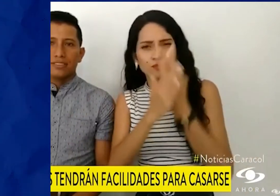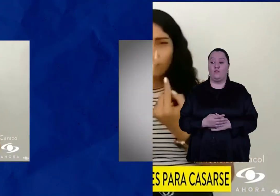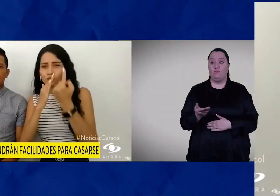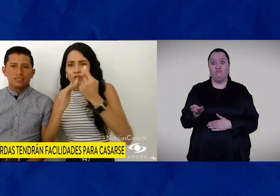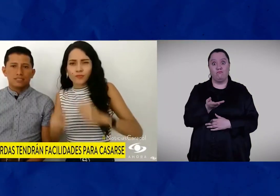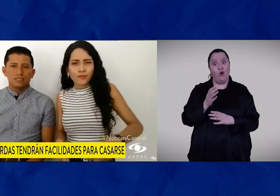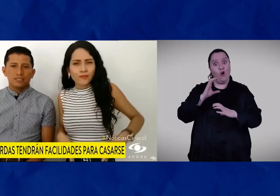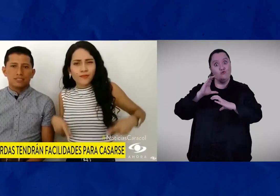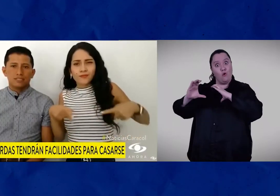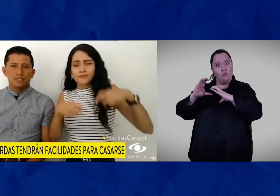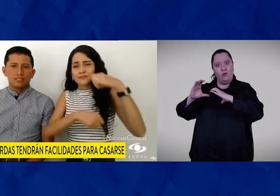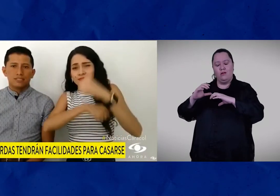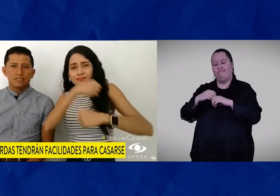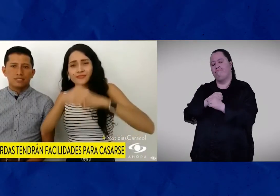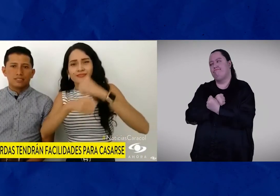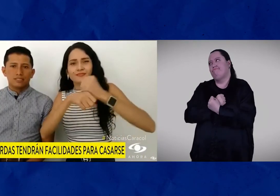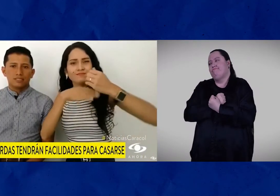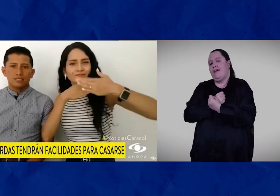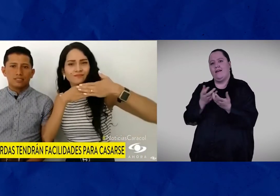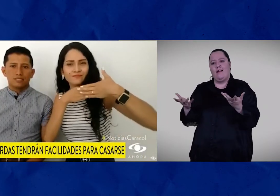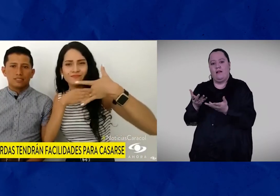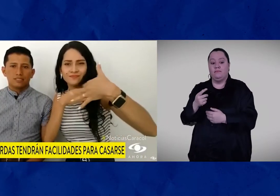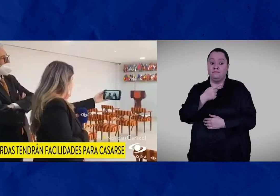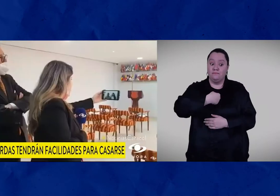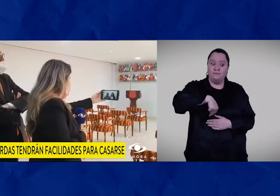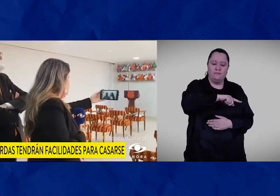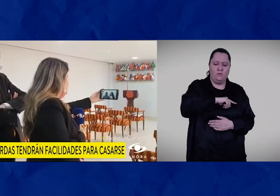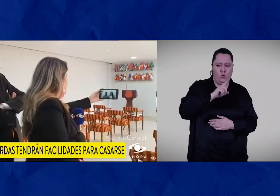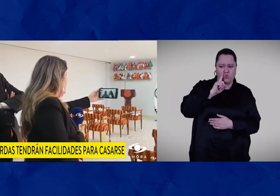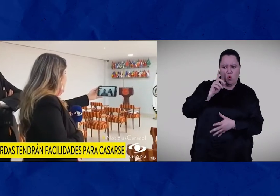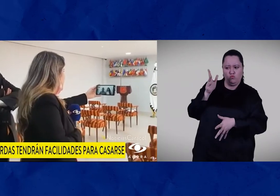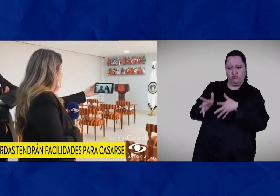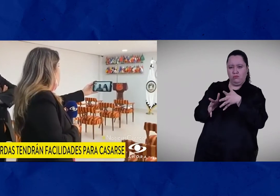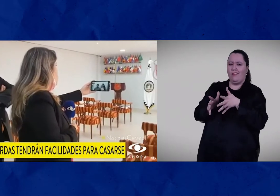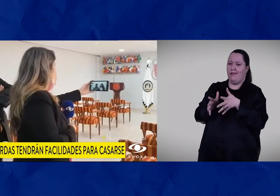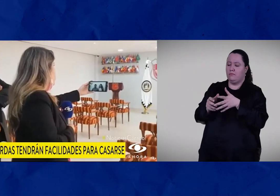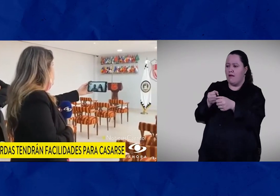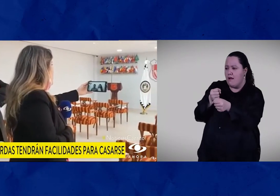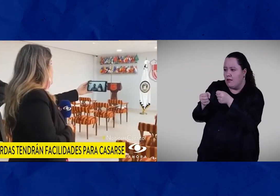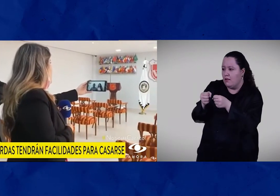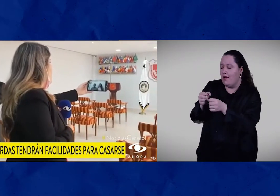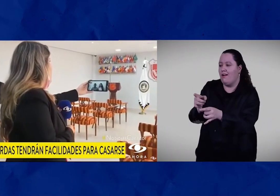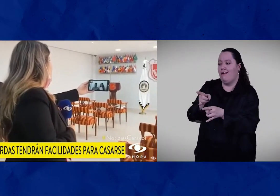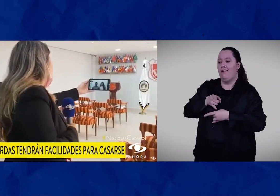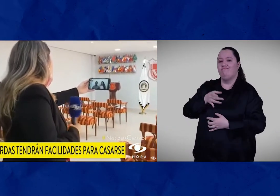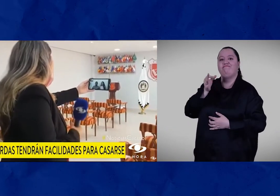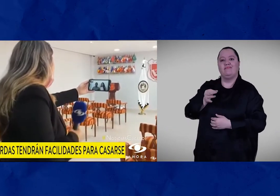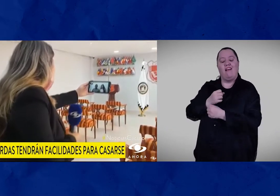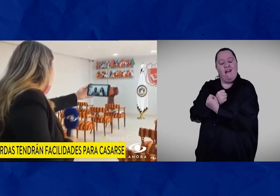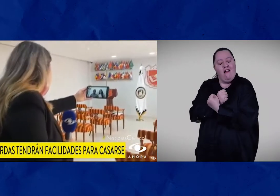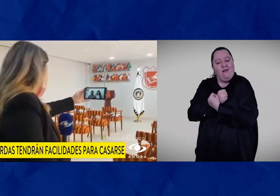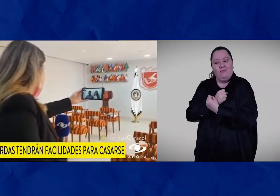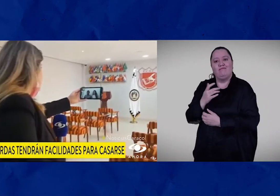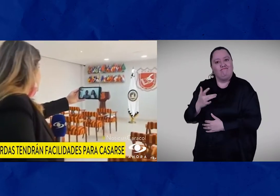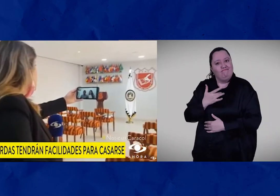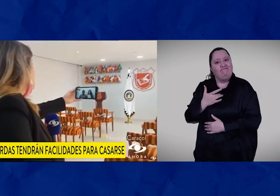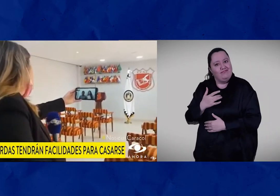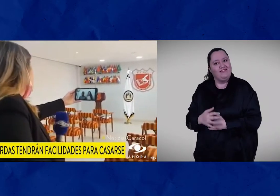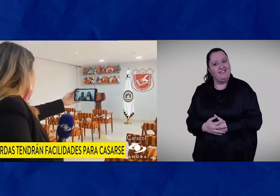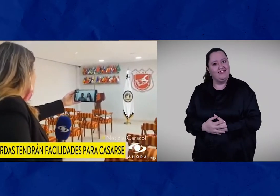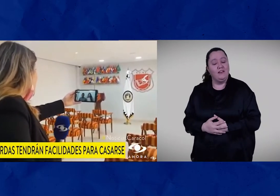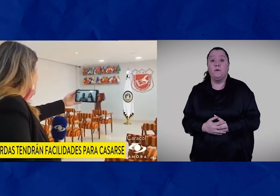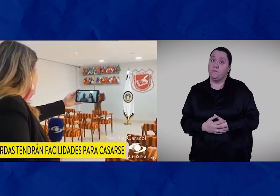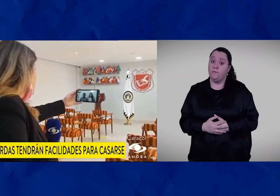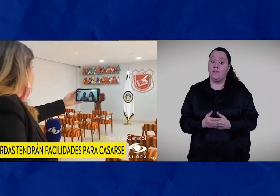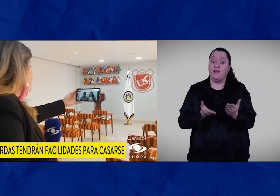para siempre. Cada seña entre ellos es un acto de amor, quienes no conocemos este lenguaje sentimos esa sensación al momento de hacer